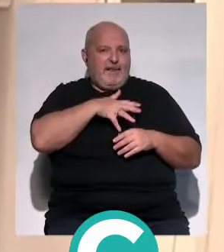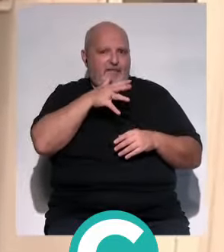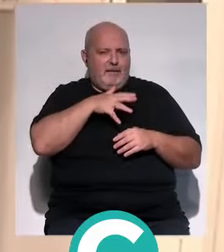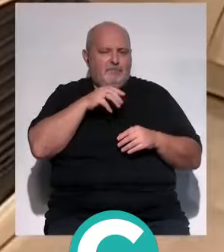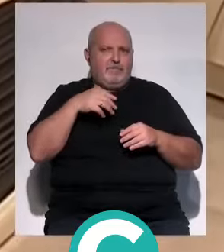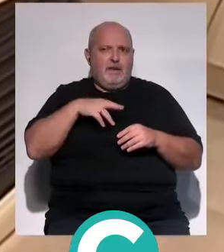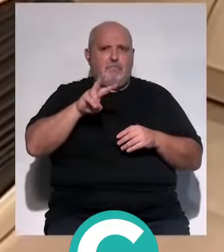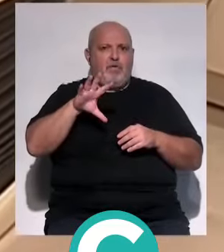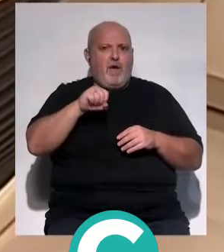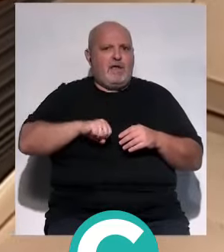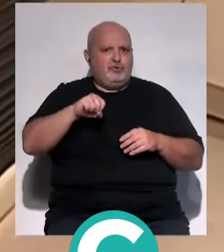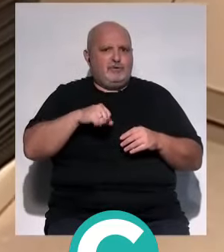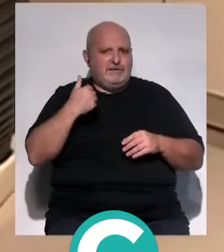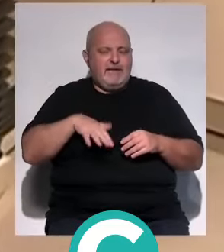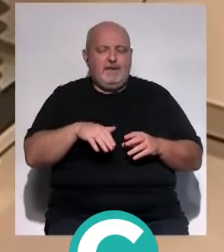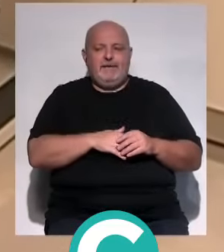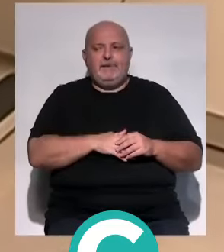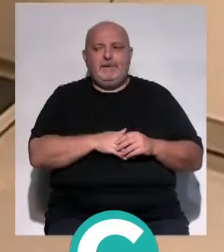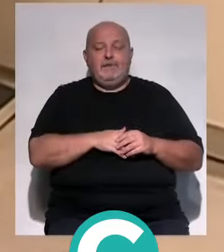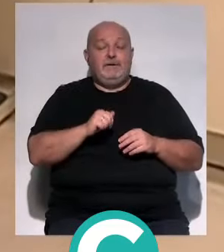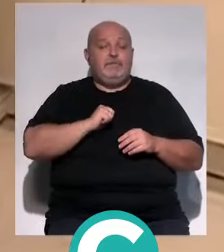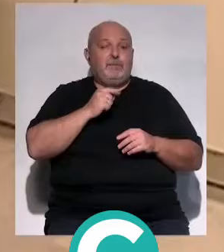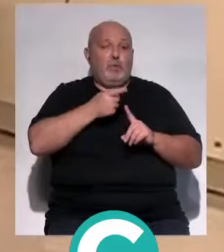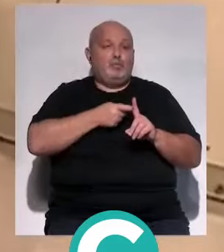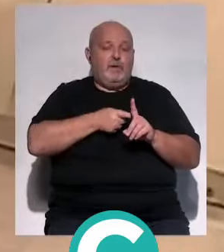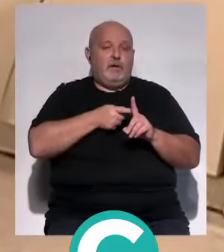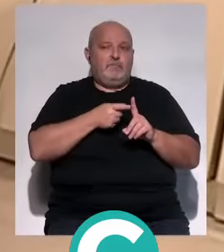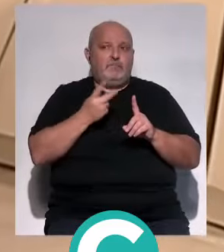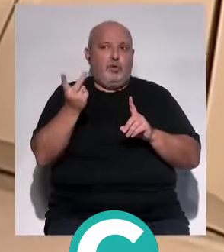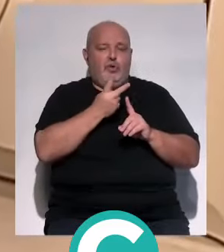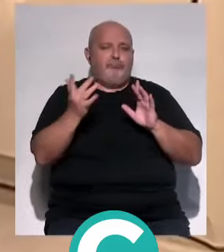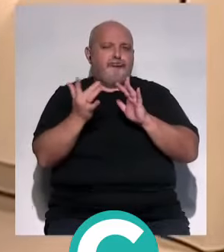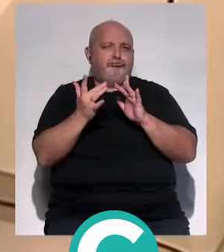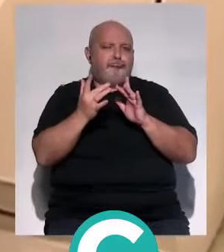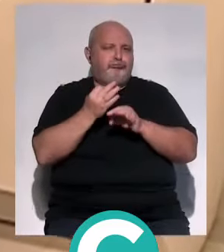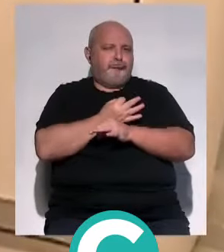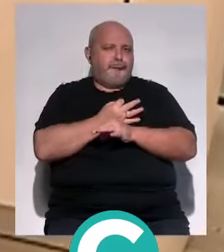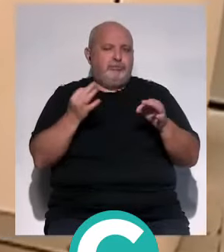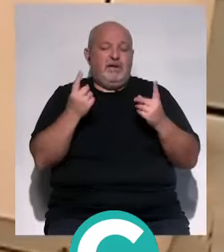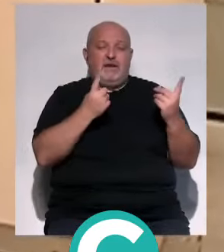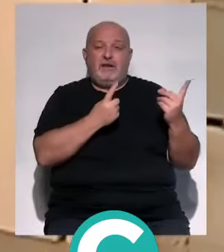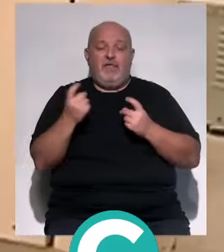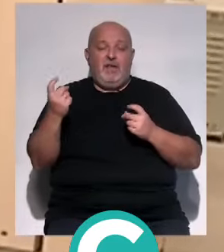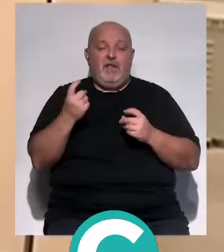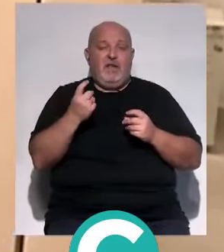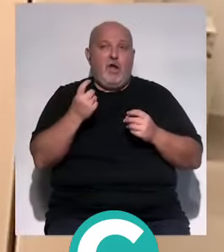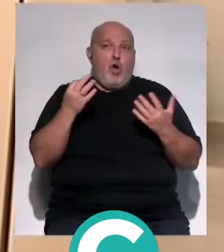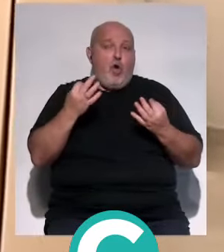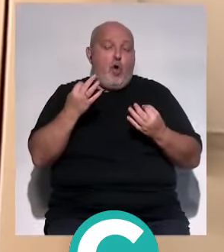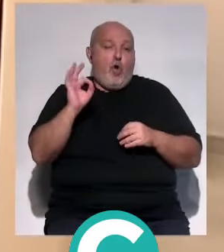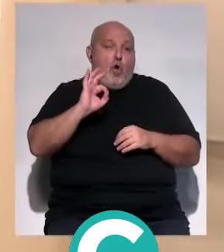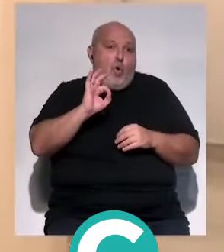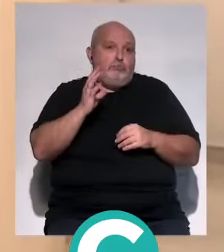ya va a cumplir 25 años, y tenemos la suerte de tener un feedback continuo con ellos, cualquier necesidad que podamos tener, o